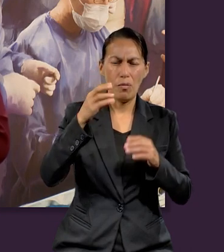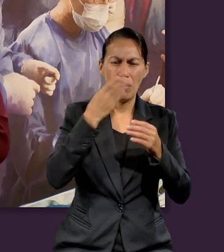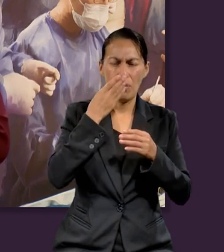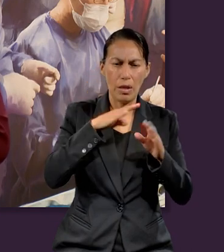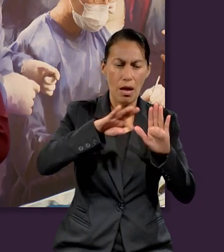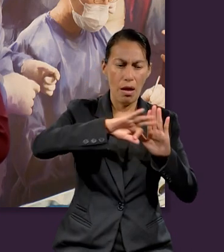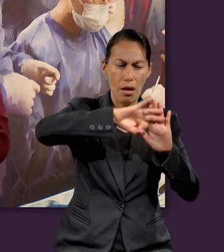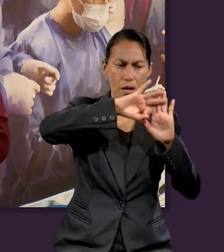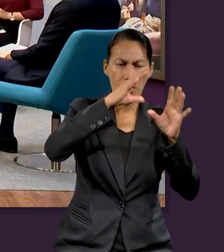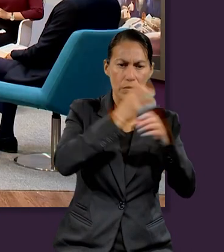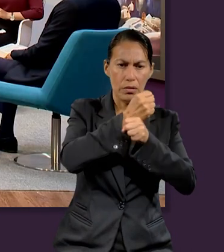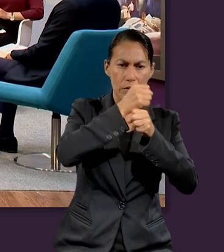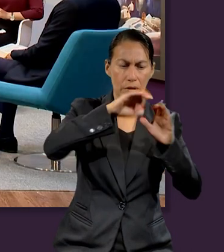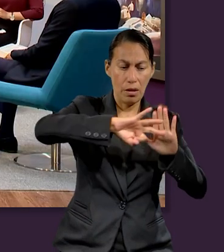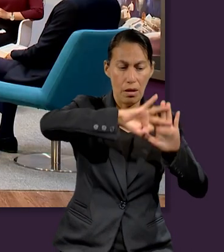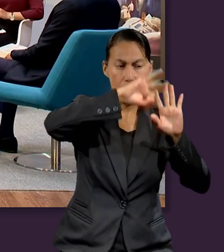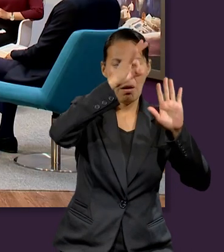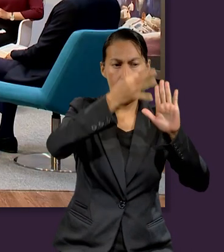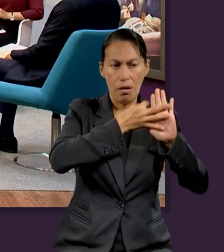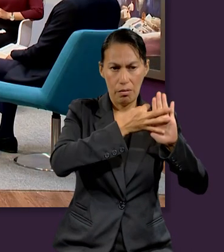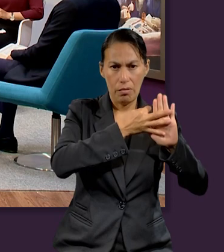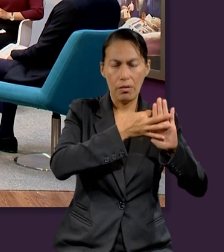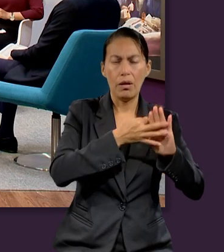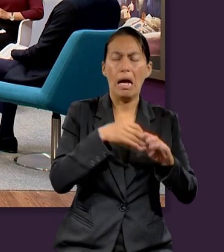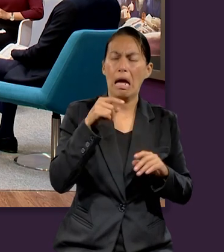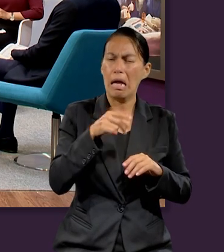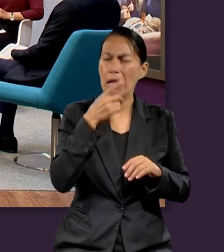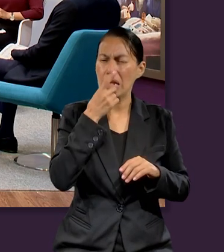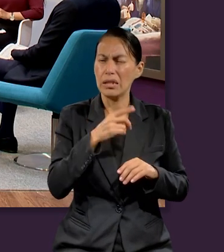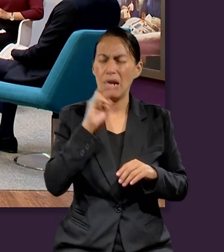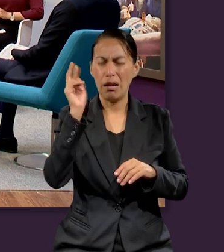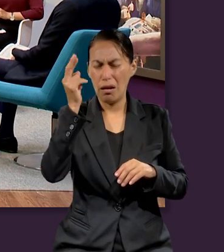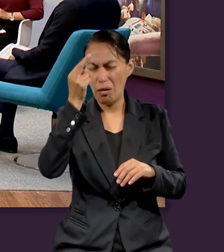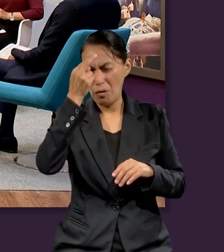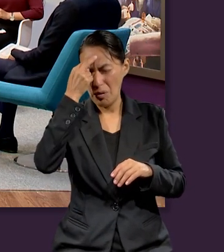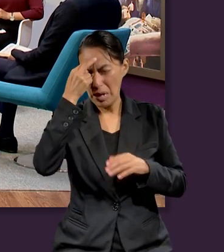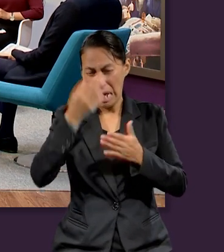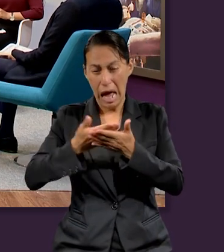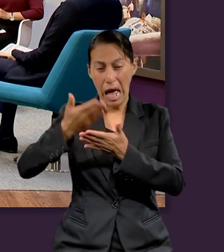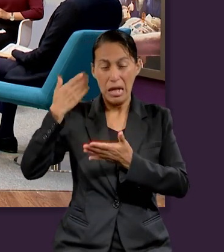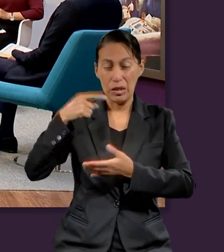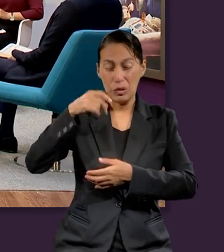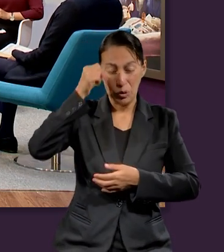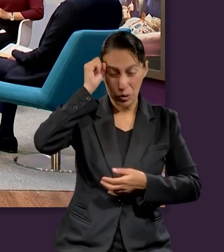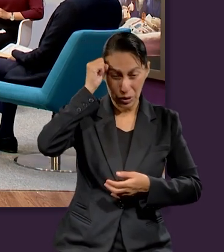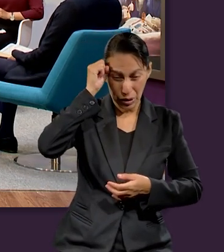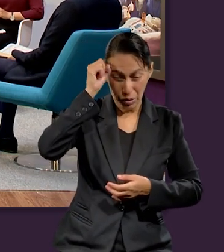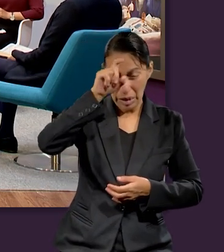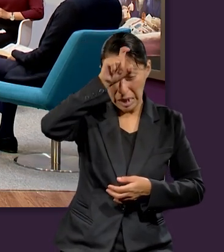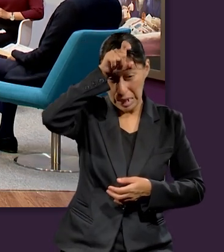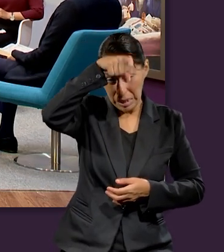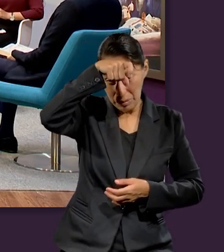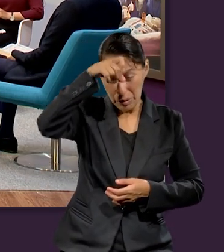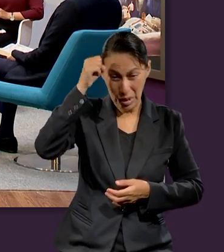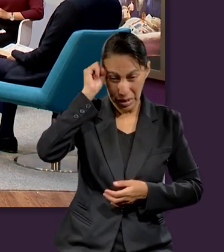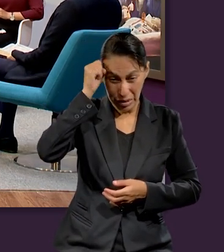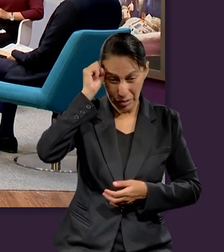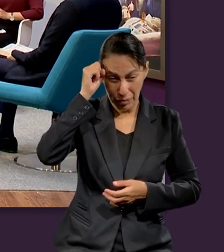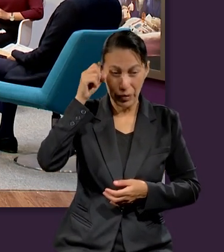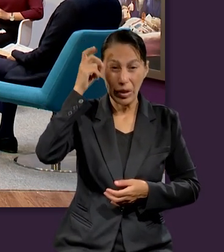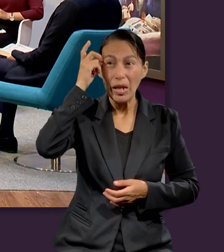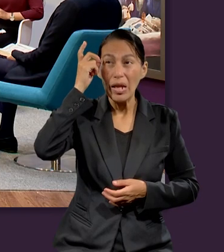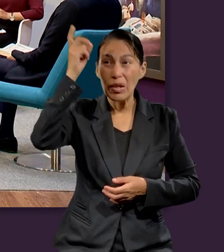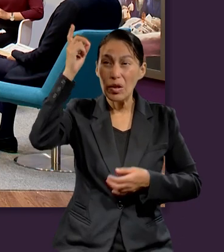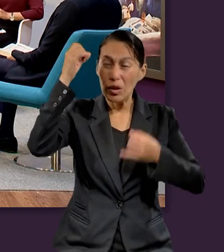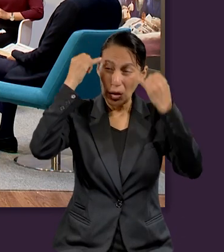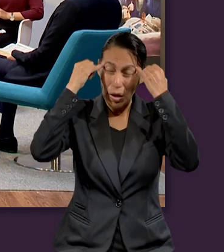nos dice que acuérdate de que fuiste siervo en tierra de Egipto y que Jehová tu Dios te sacó de allá con mano fuerte y